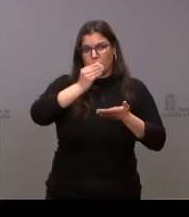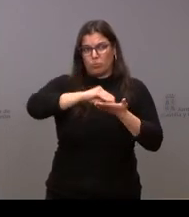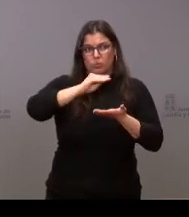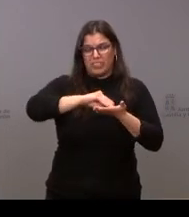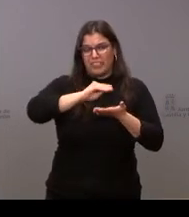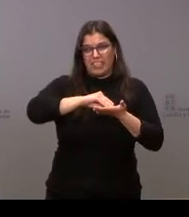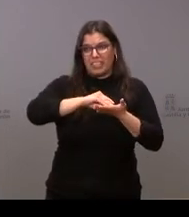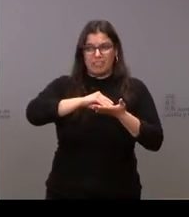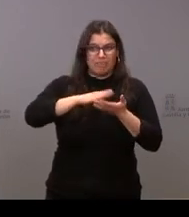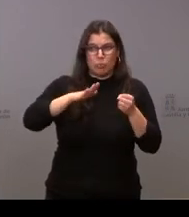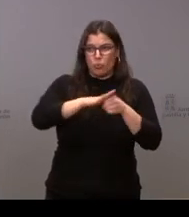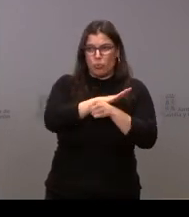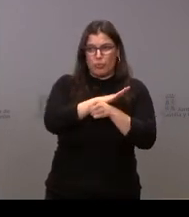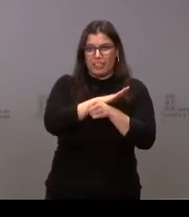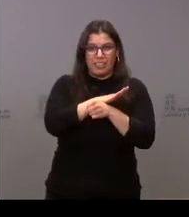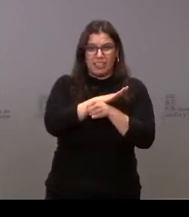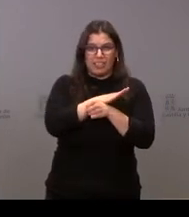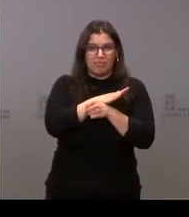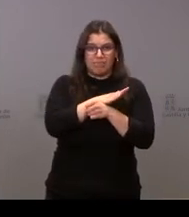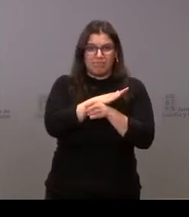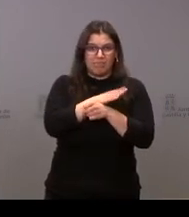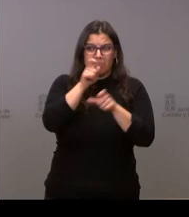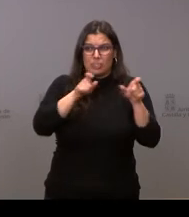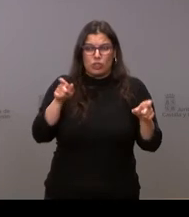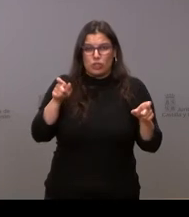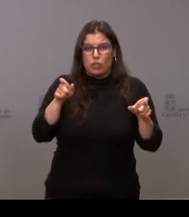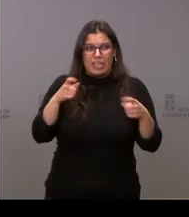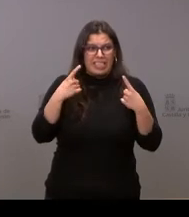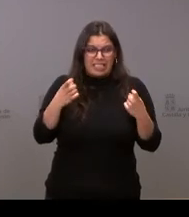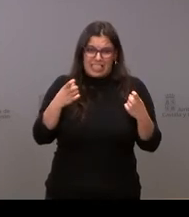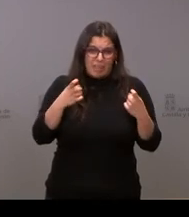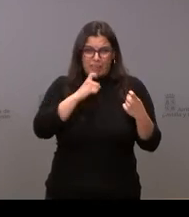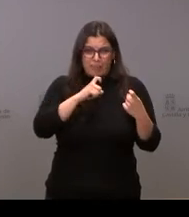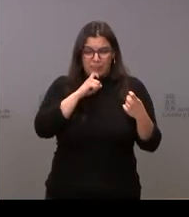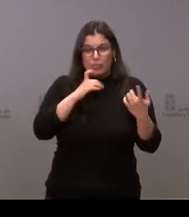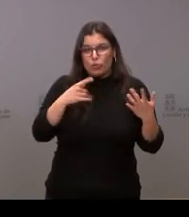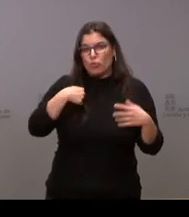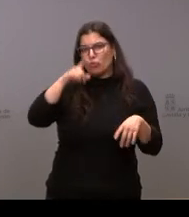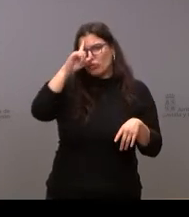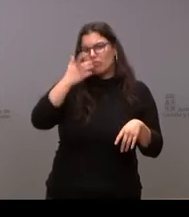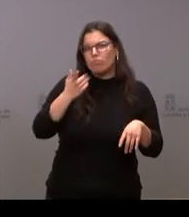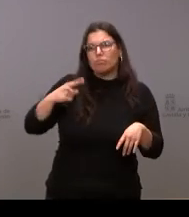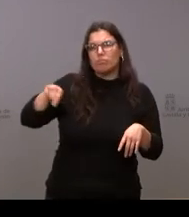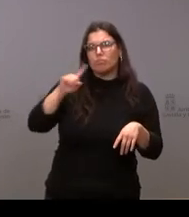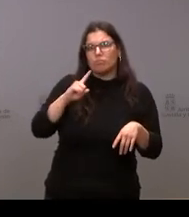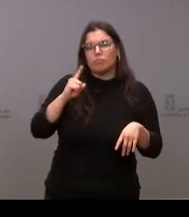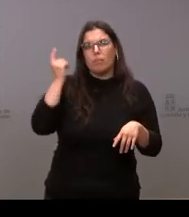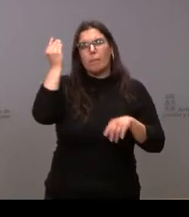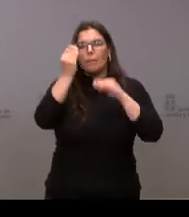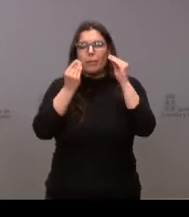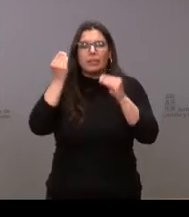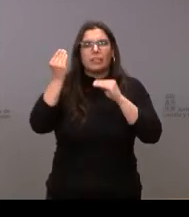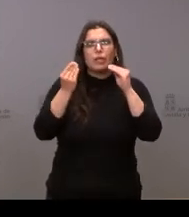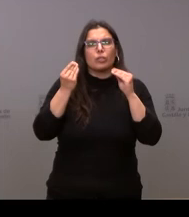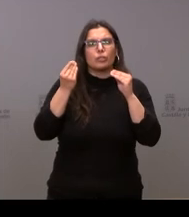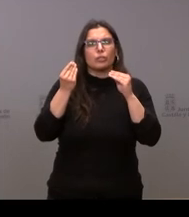necesidades de la gente necesitada no sé si se plantean hacer